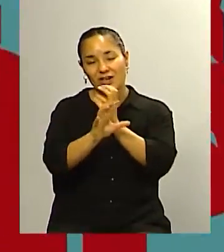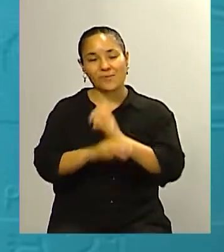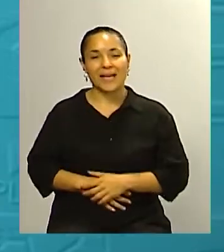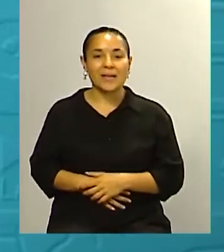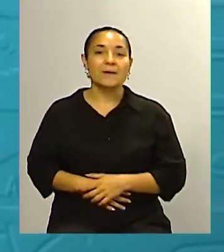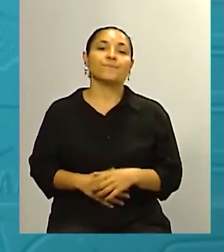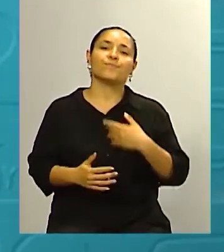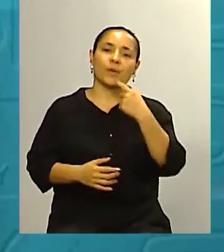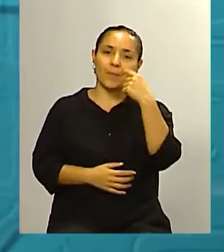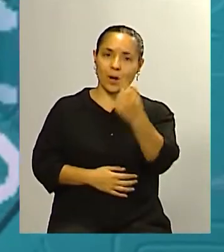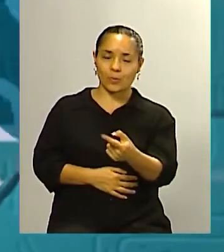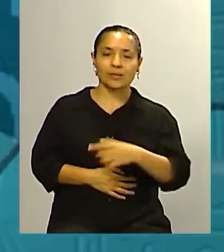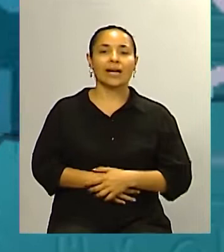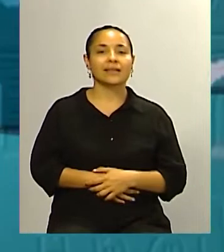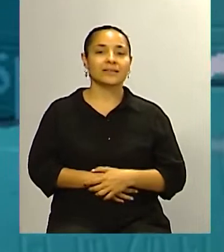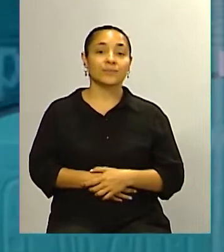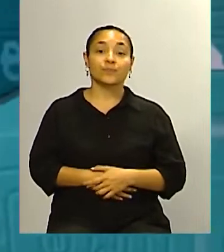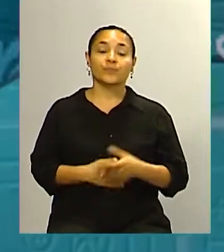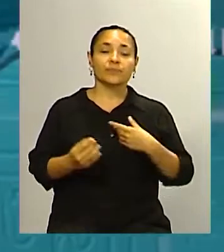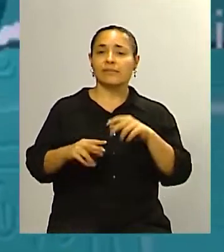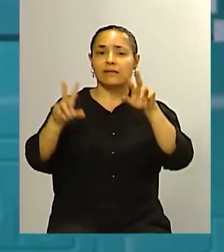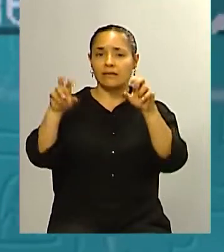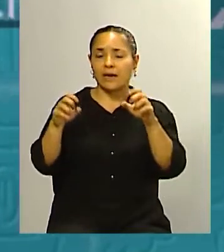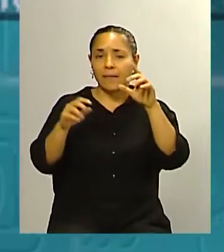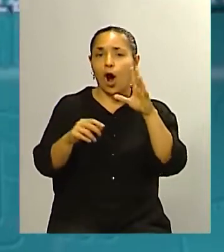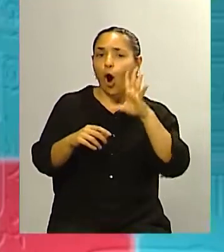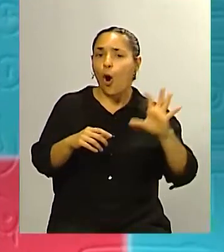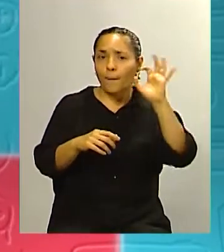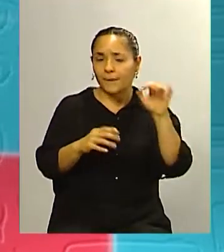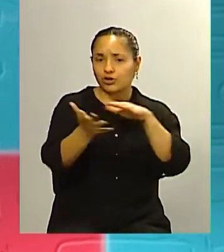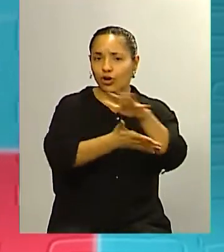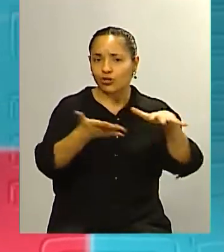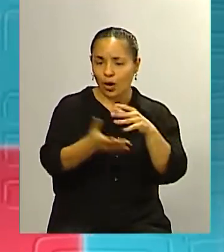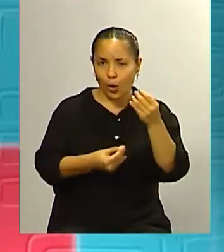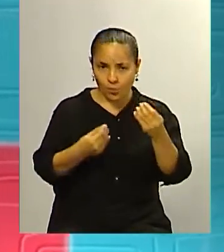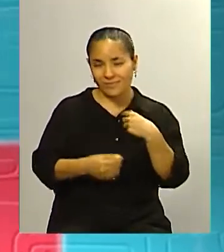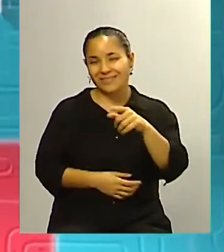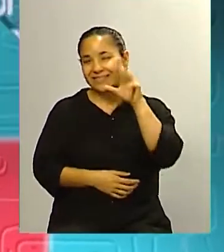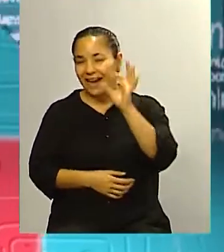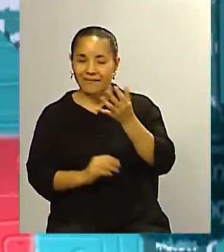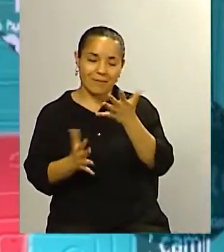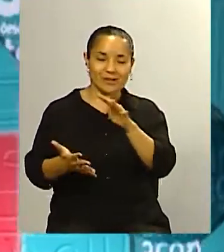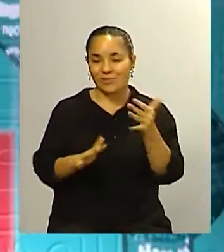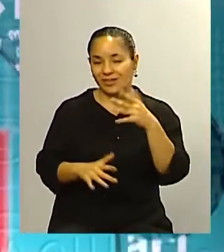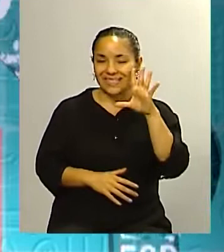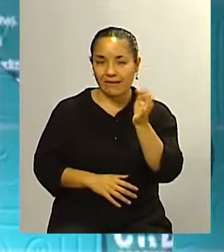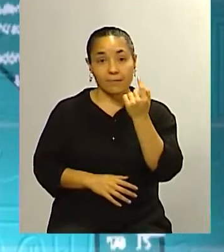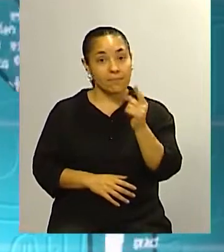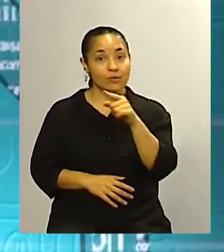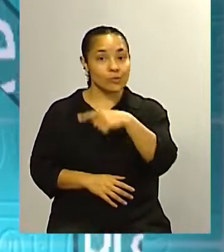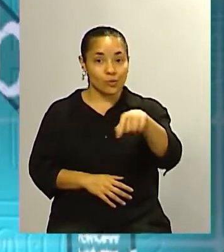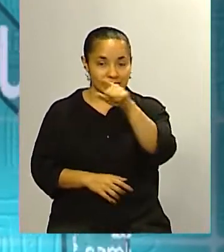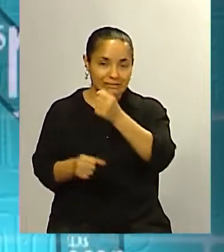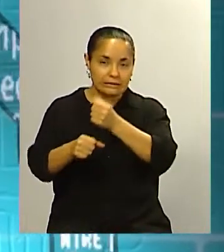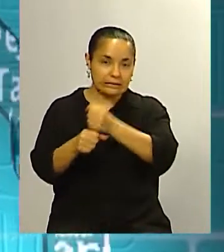que preguntarte en esto de cómo está la imagen uno intuye cómo está la imagen de los políticos pero ustedes que son los que trabajan